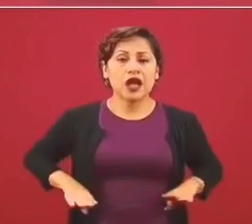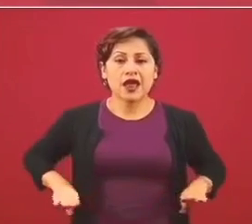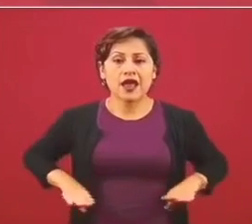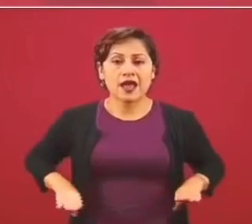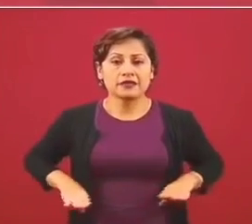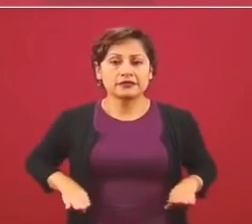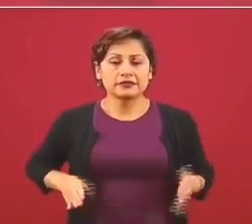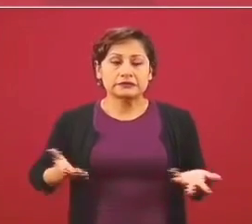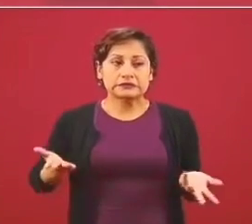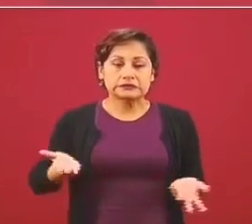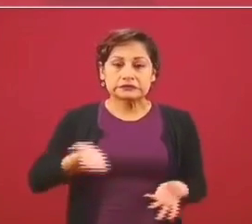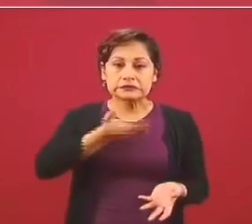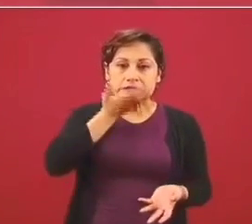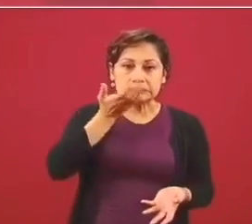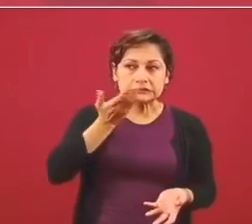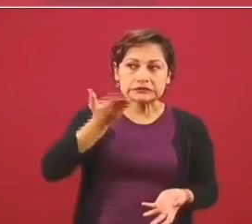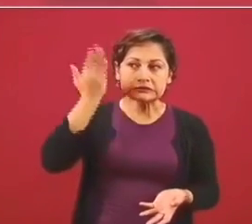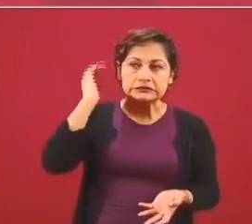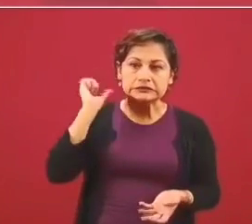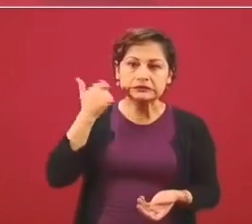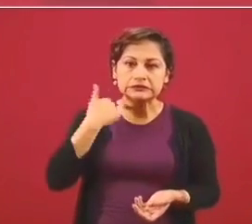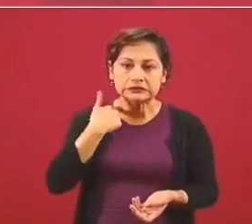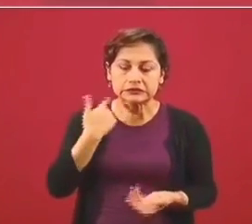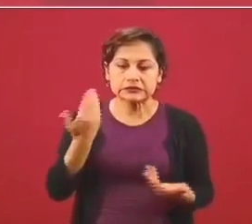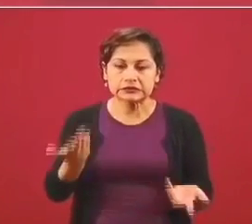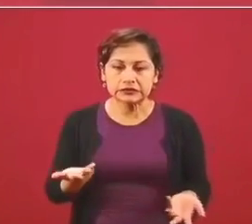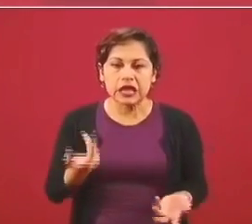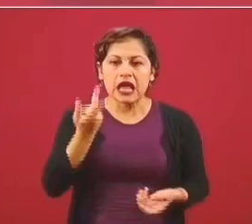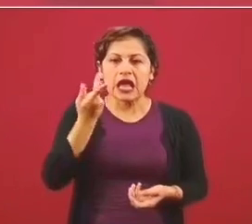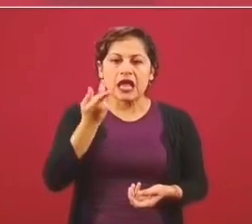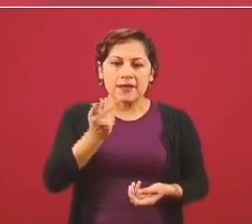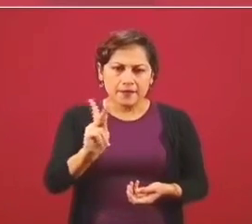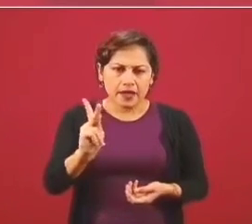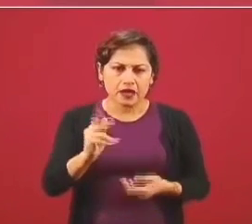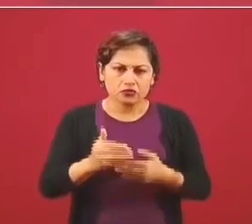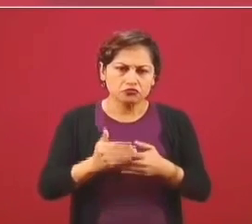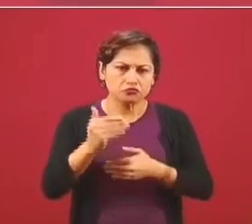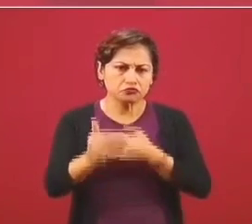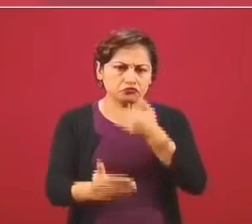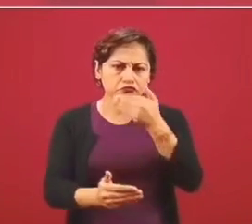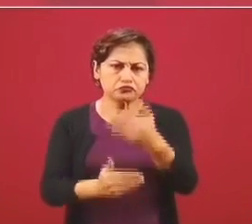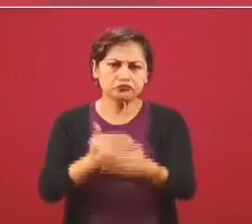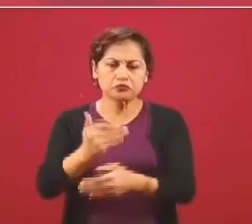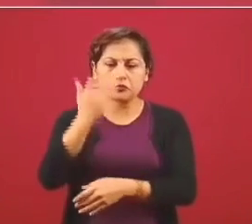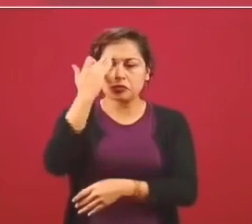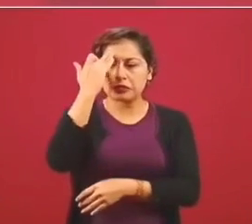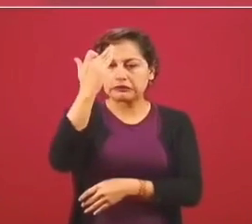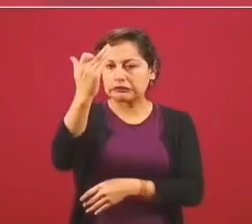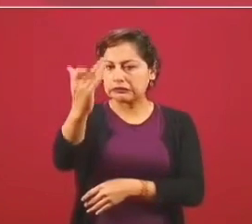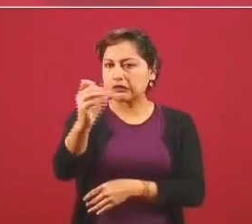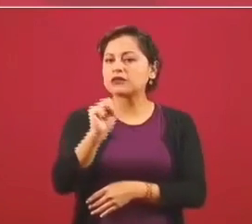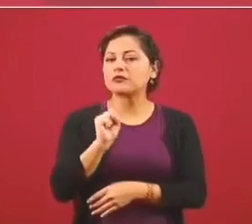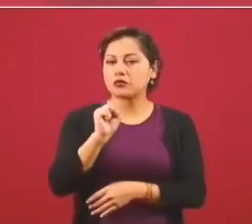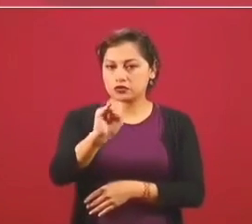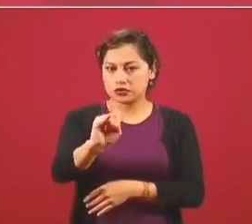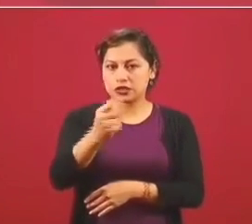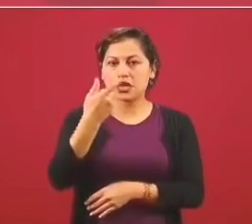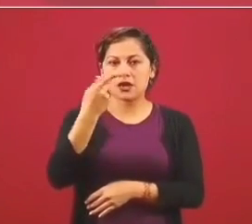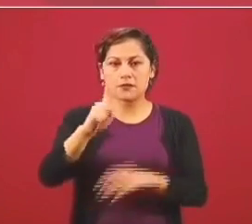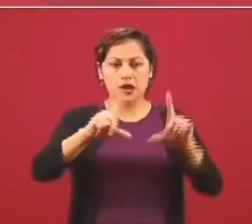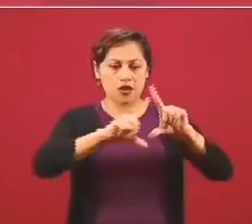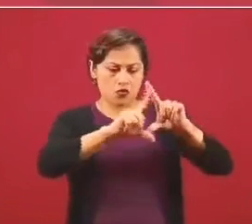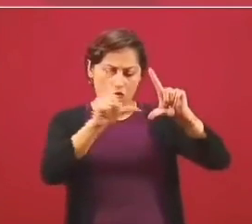va a llevar tiempo, pero vamos a barrer, vamos a limpiar de corrupción al país.